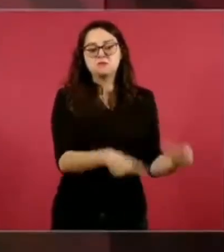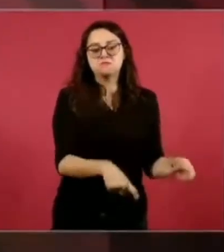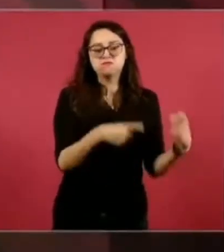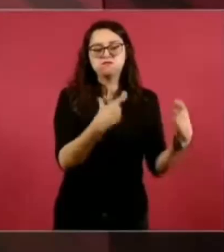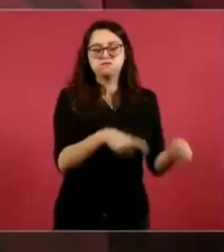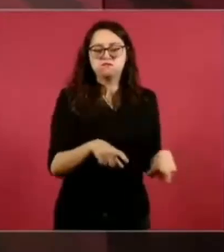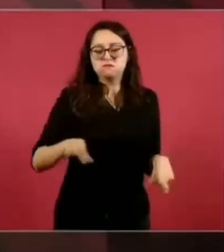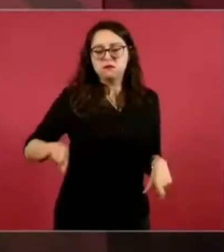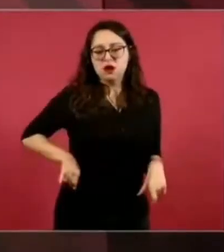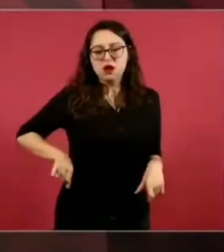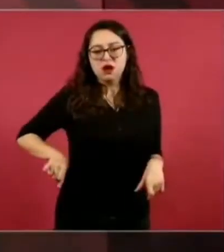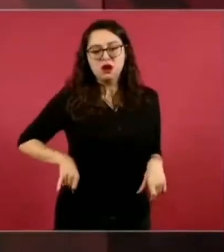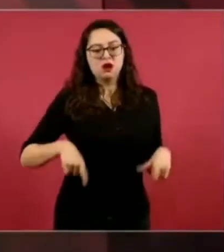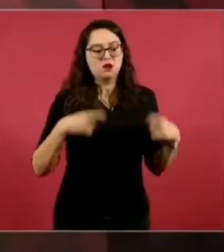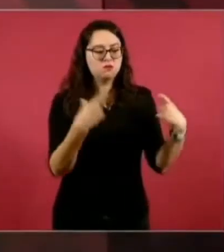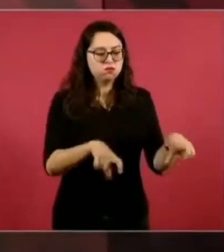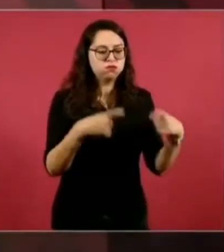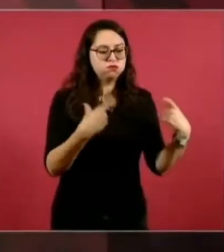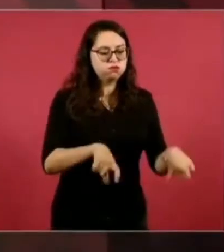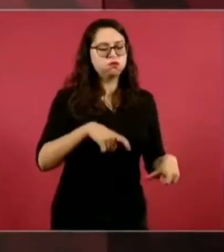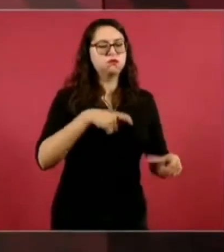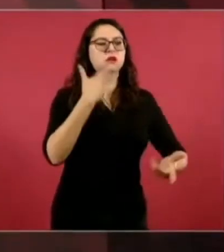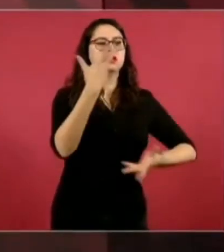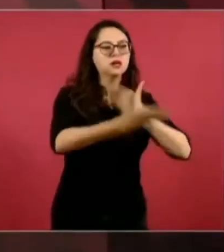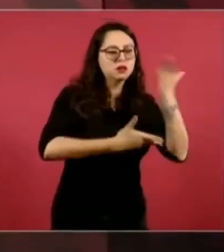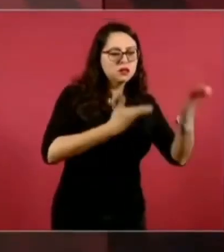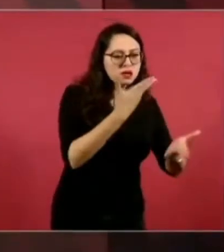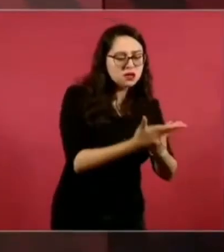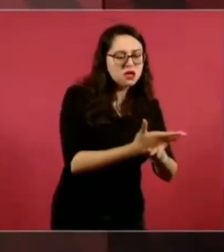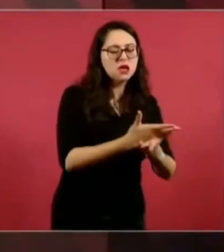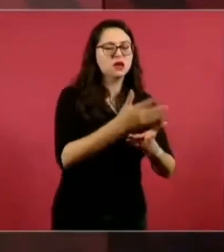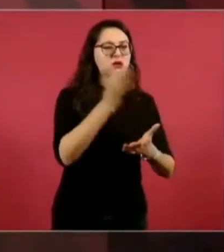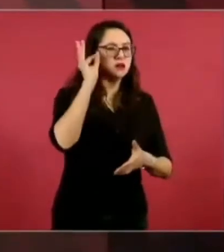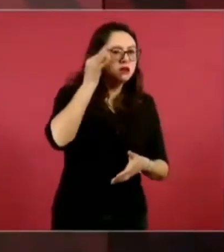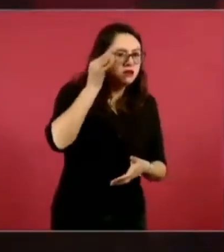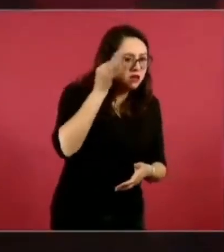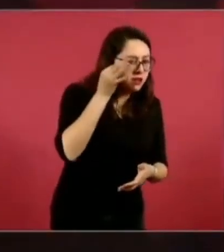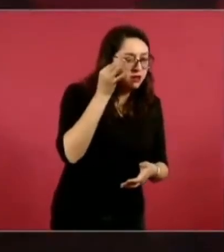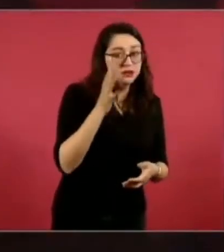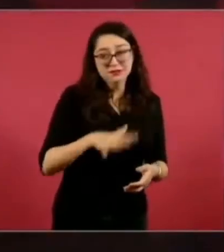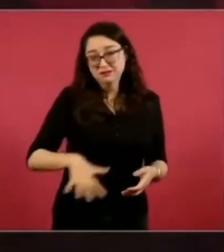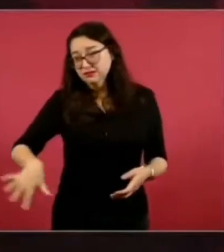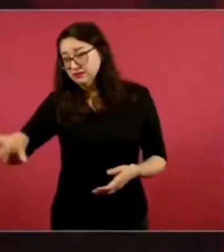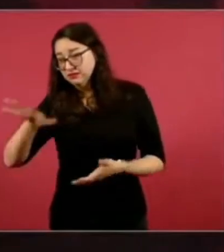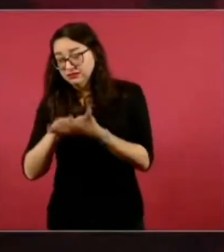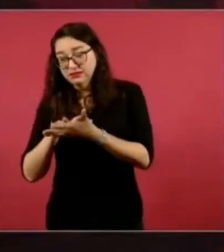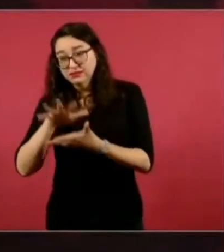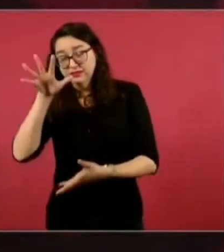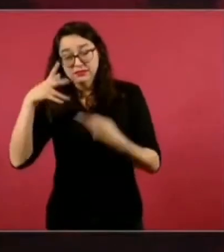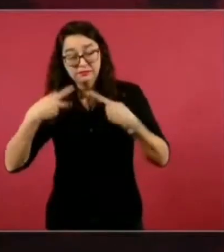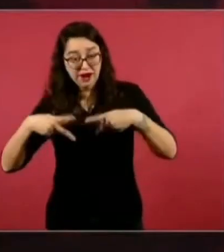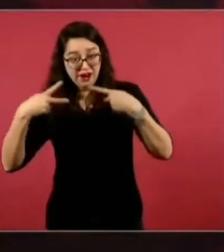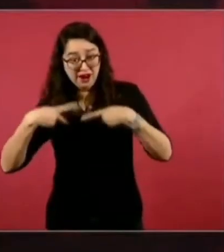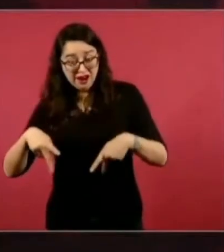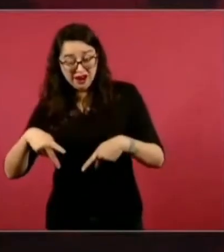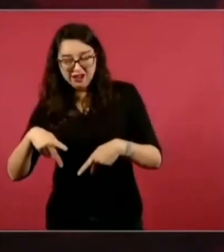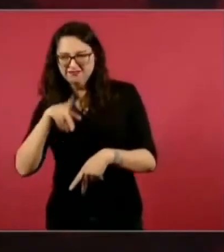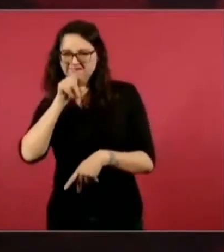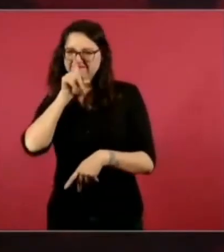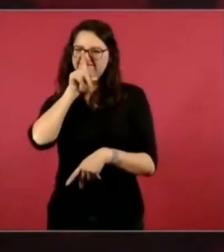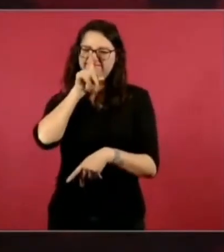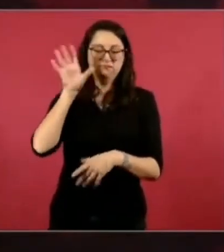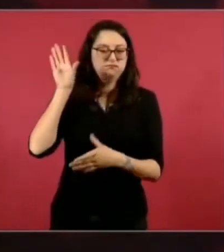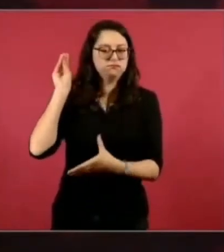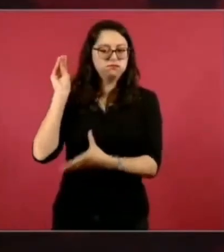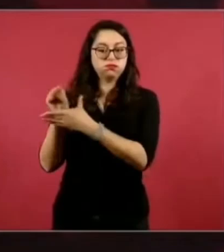influyentes, no estaba al servicio del pueblo, era un facilitador